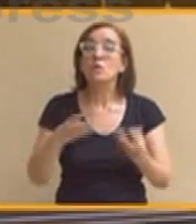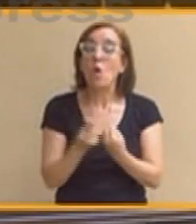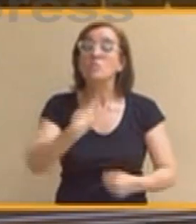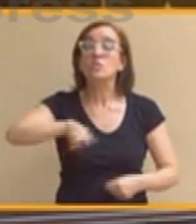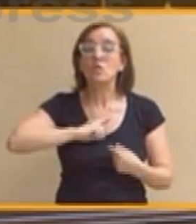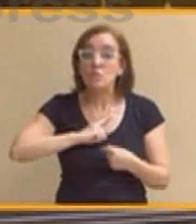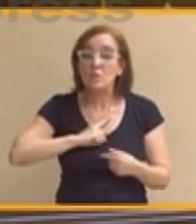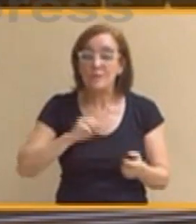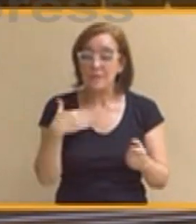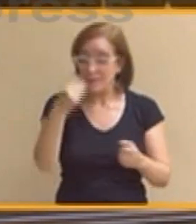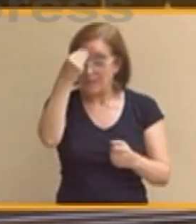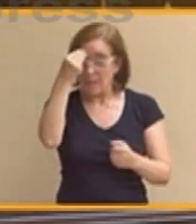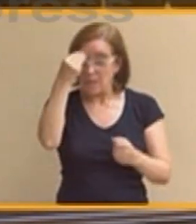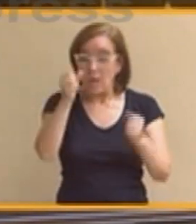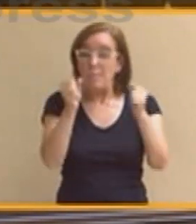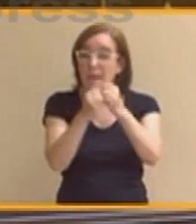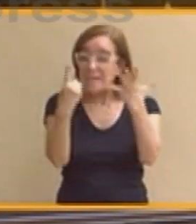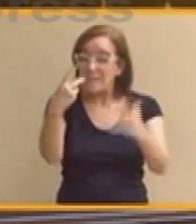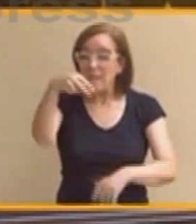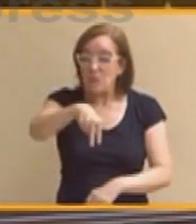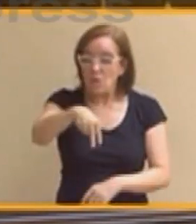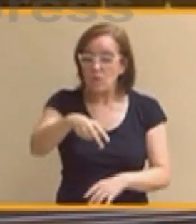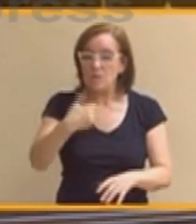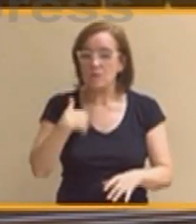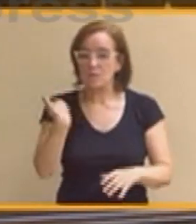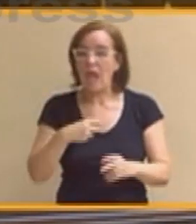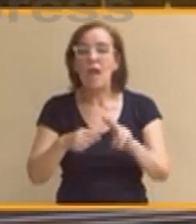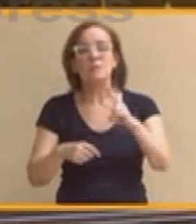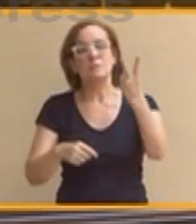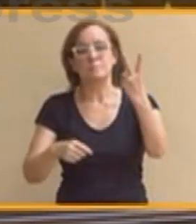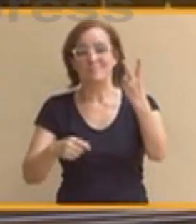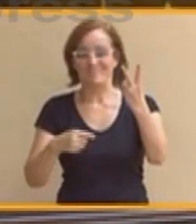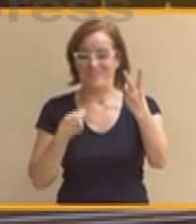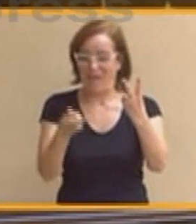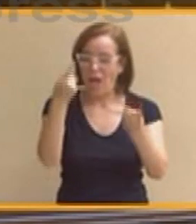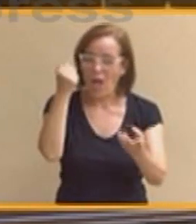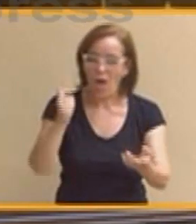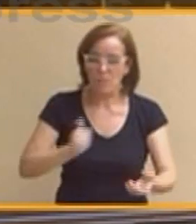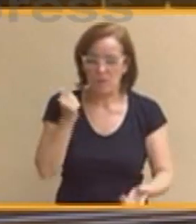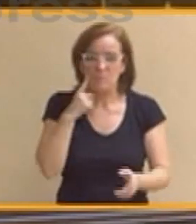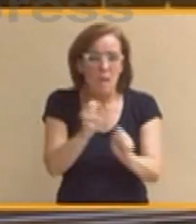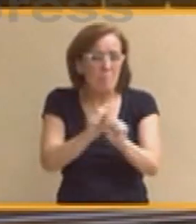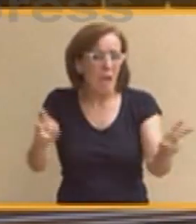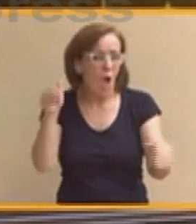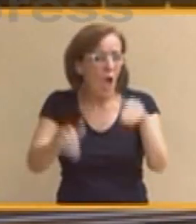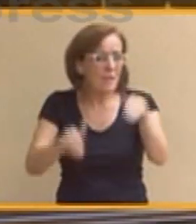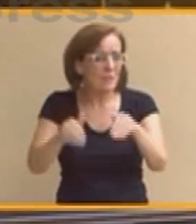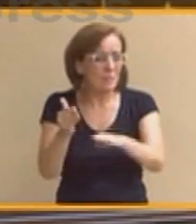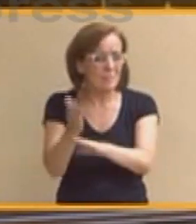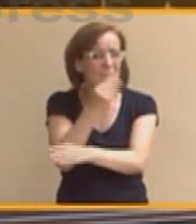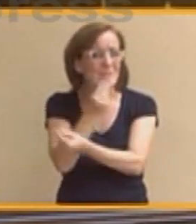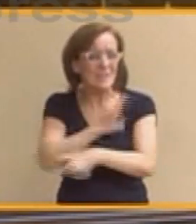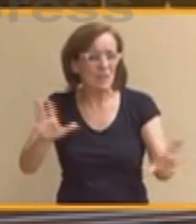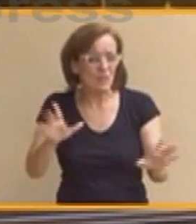26 de junio a ustedes les dieron una segunda oportunidad. Tuvieron el peor resultado electoral de su historia y aún así ustedes